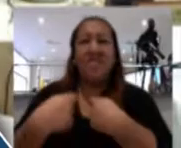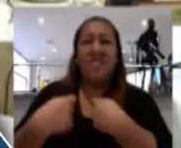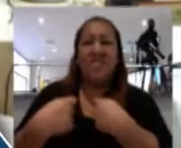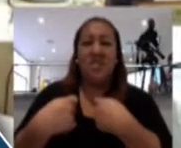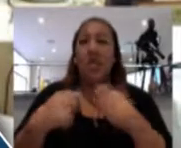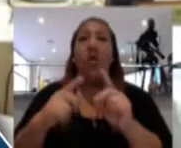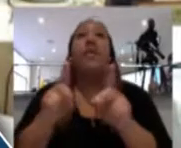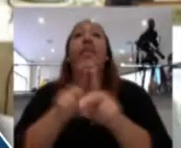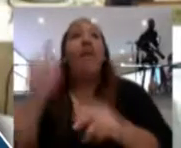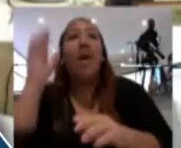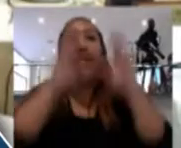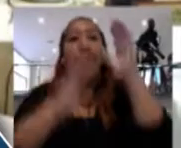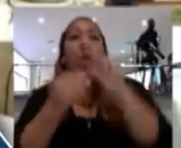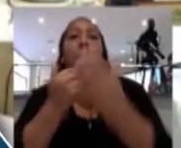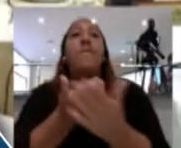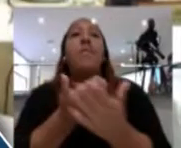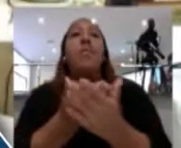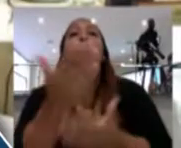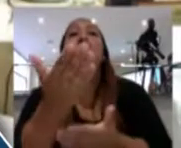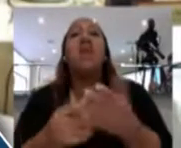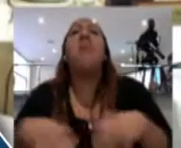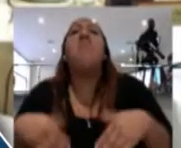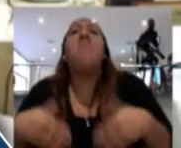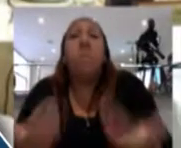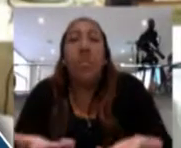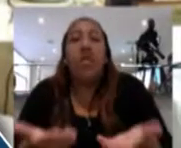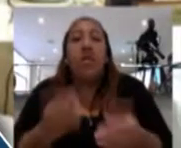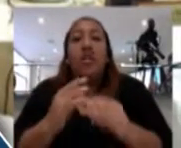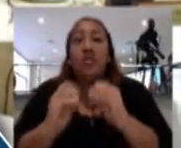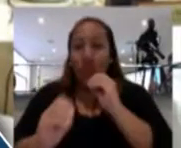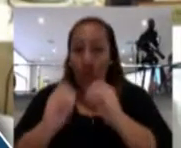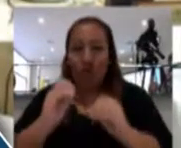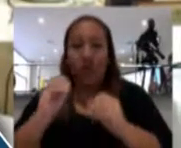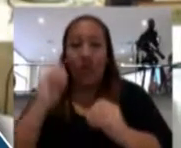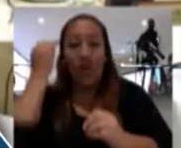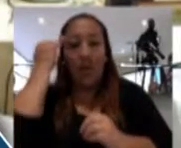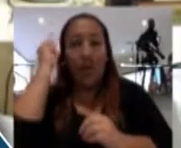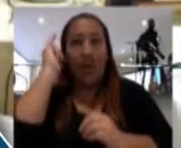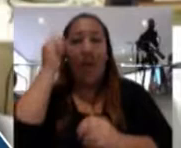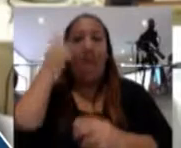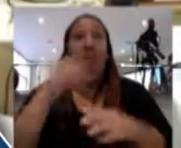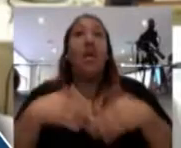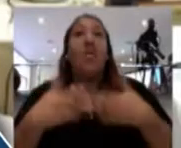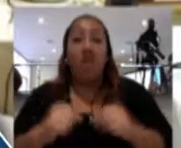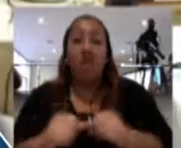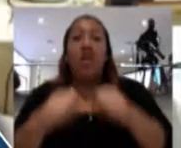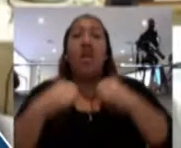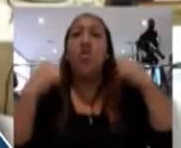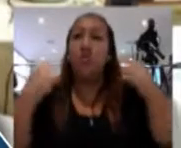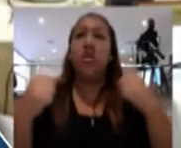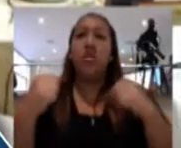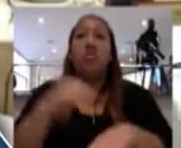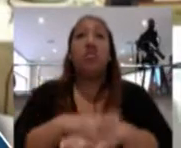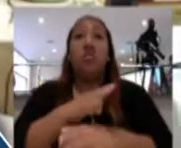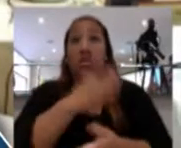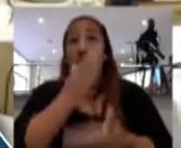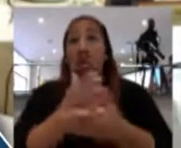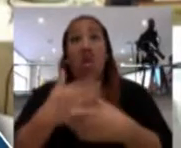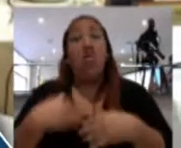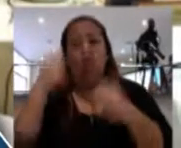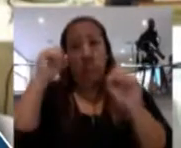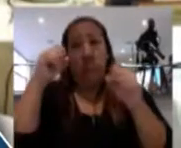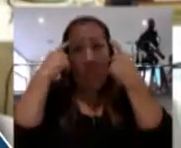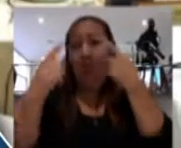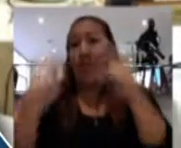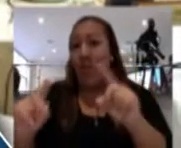también buscar propuestas que sean creativas y que nos permitan seguir luchando contra este flagelo. Sí, yo